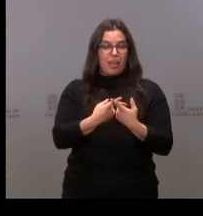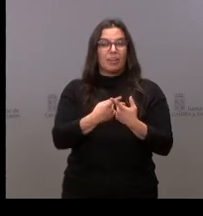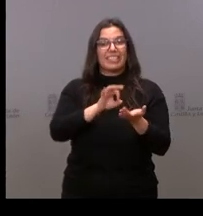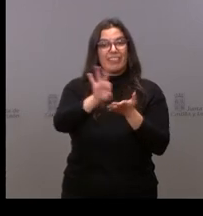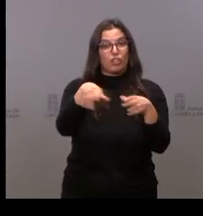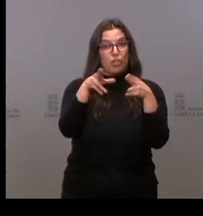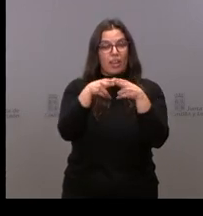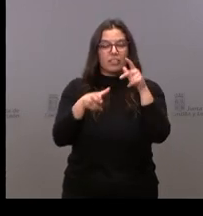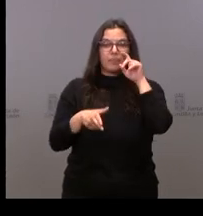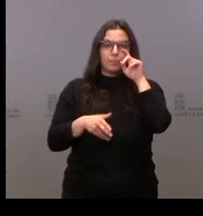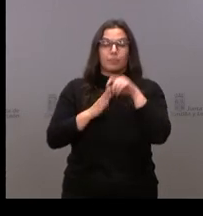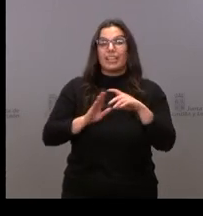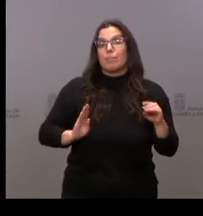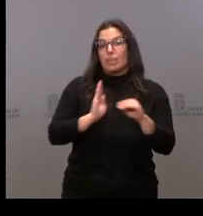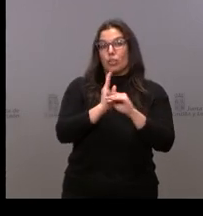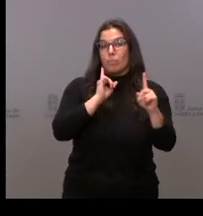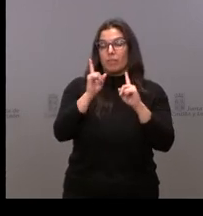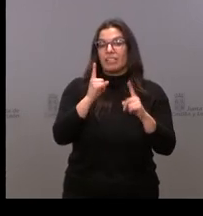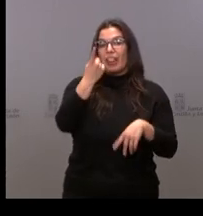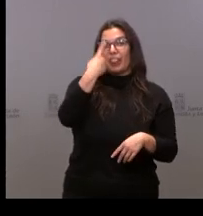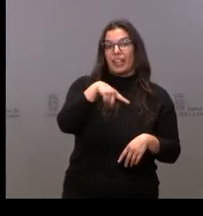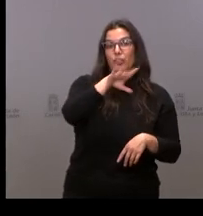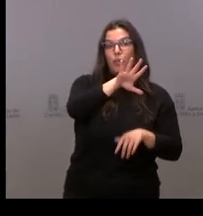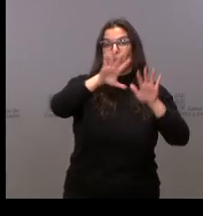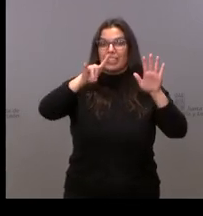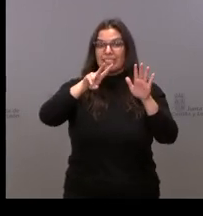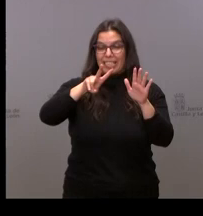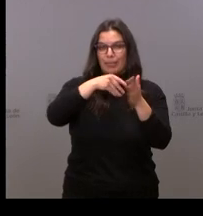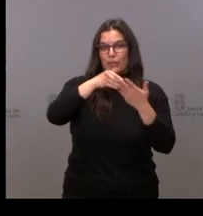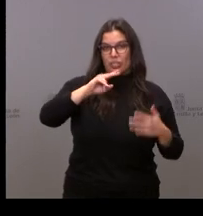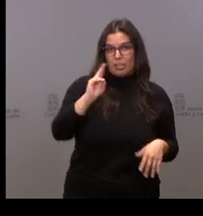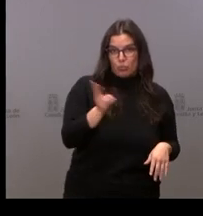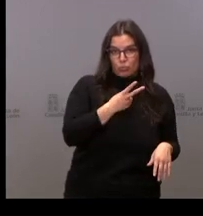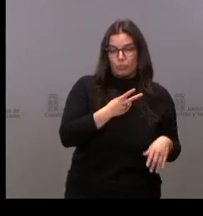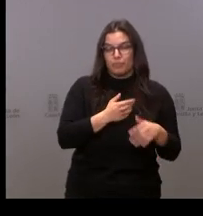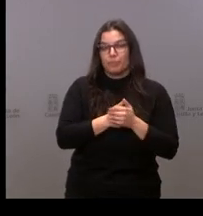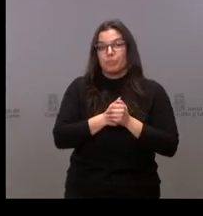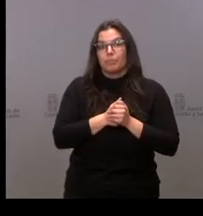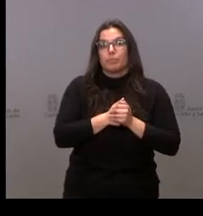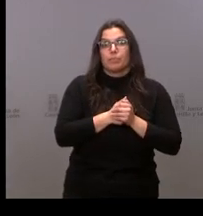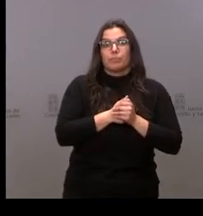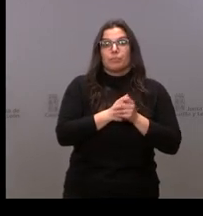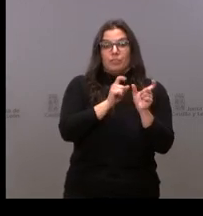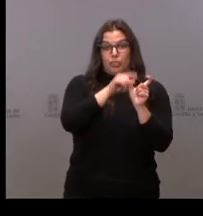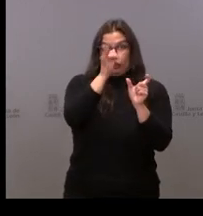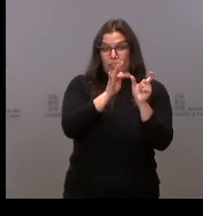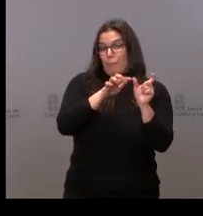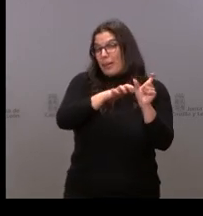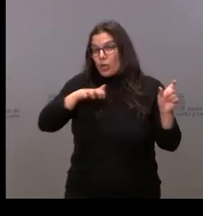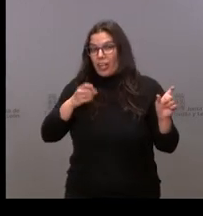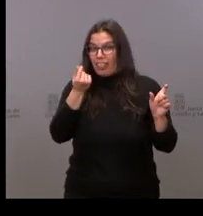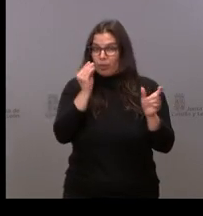servicios sociales, la inversión prevista son 157 millones de euros, de los cuales la mayor dotación se centra en las